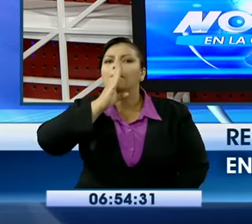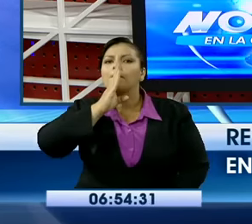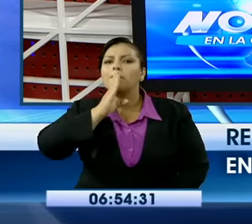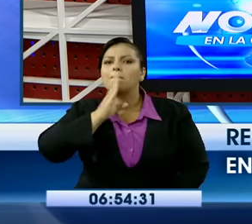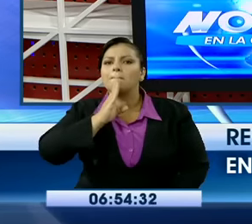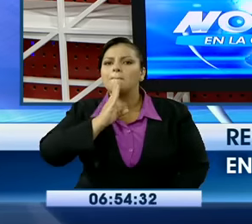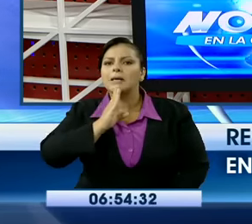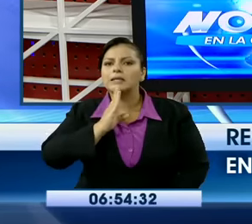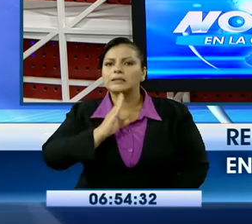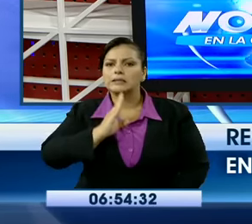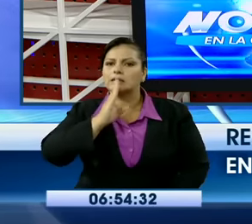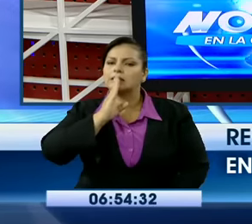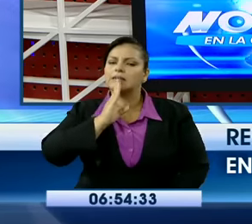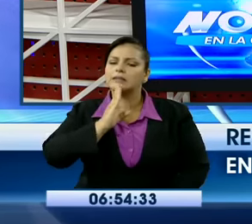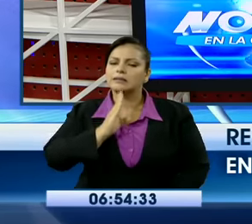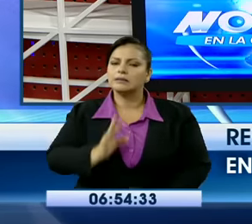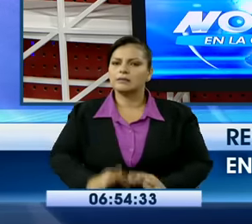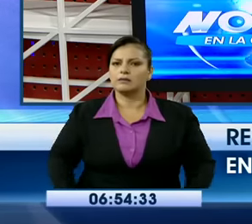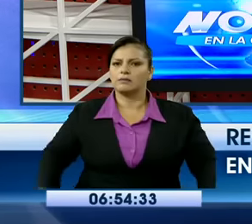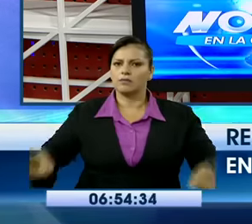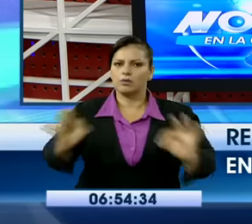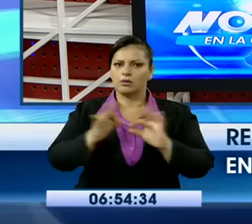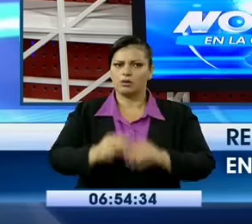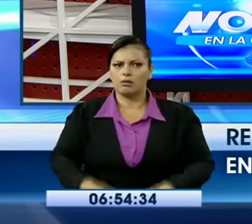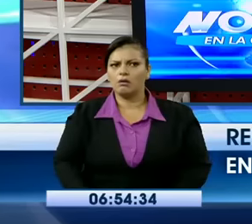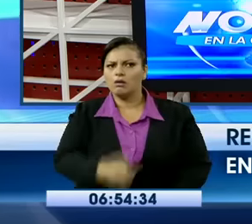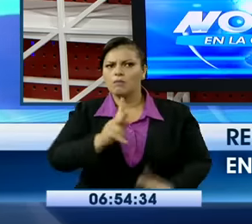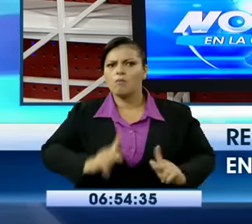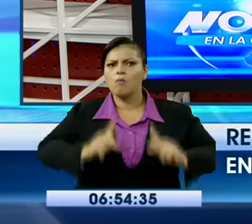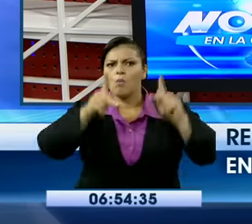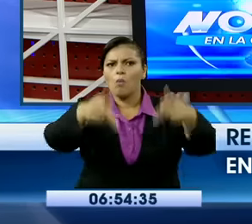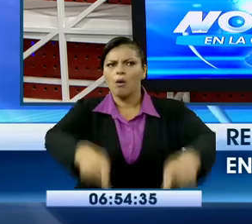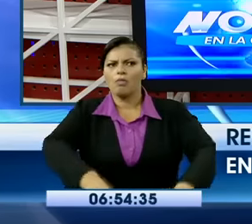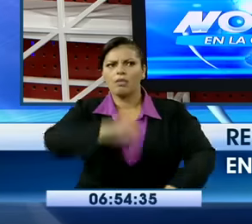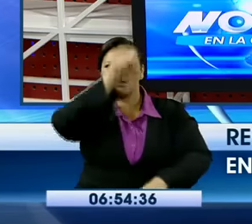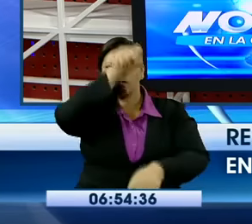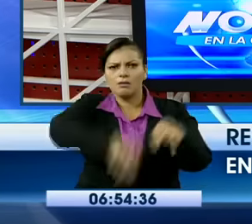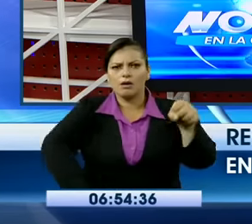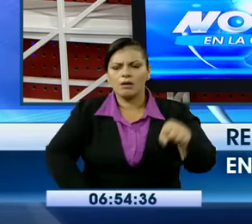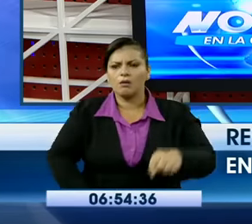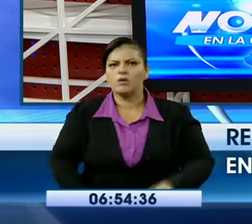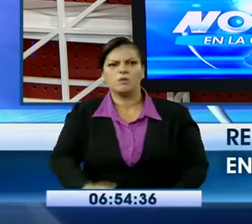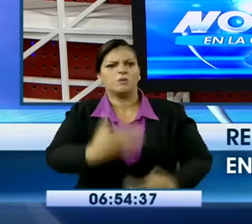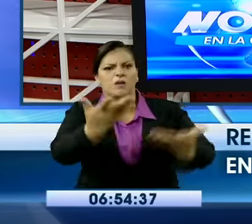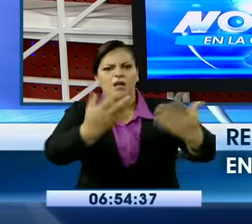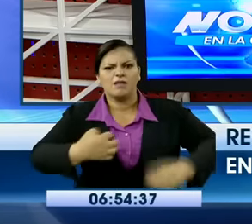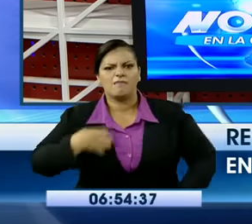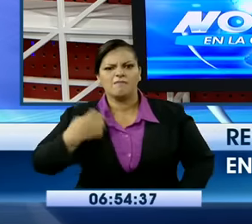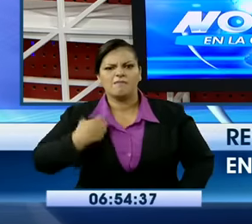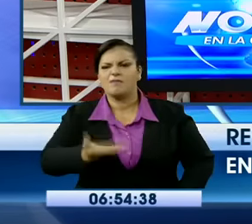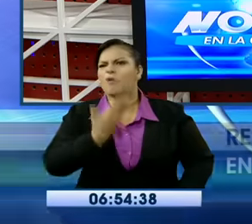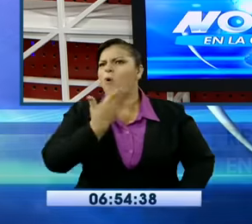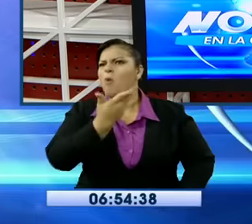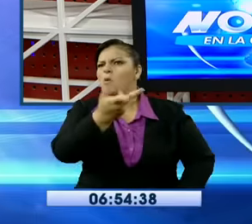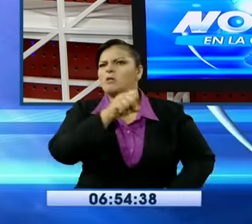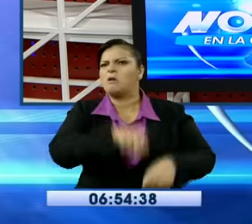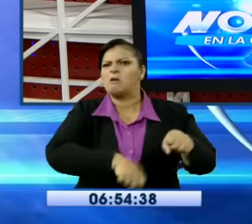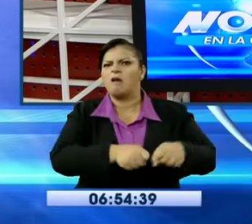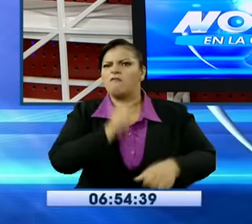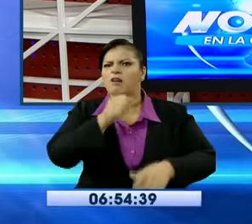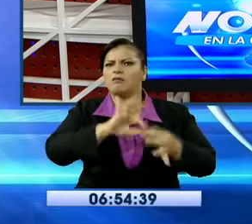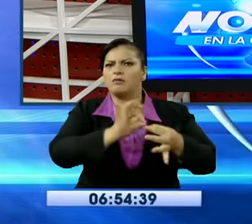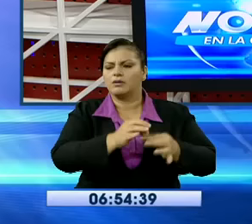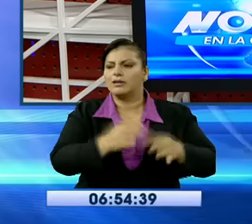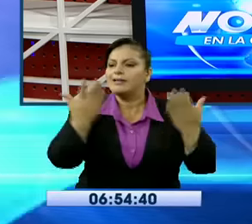pues. Se quejan porque está dañado y se quejan porque lo reparan. Qué carajo. Paz es lo que quieren. Bueno. Bueno, bueno, bueno.